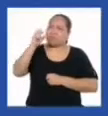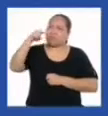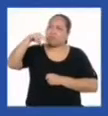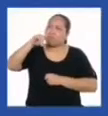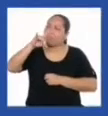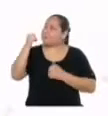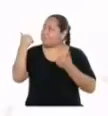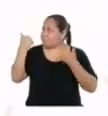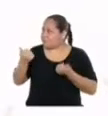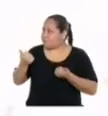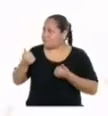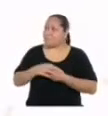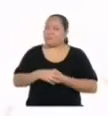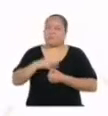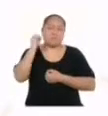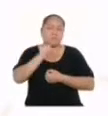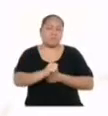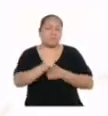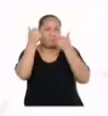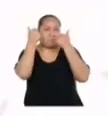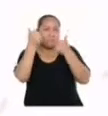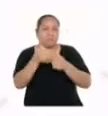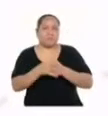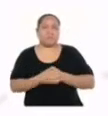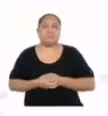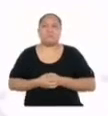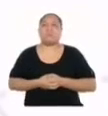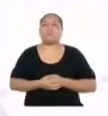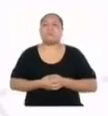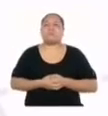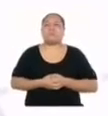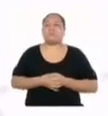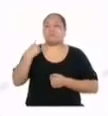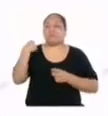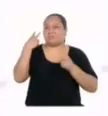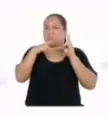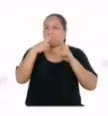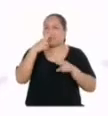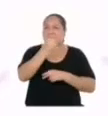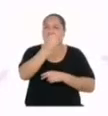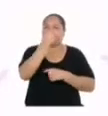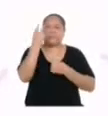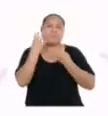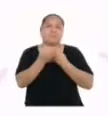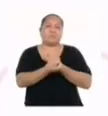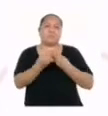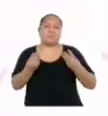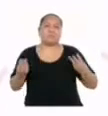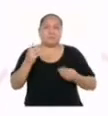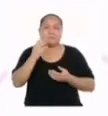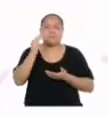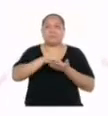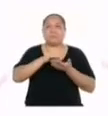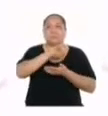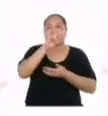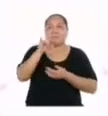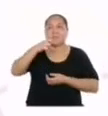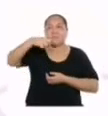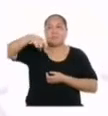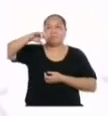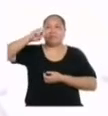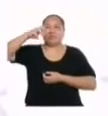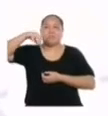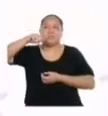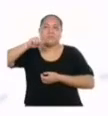decir eso? Pero por supuesto, Yanira. Vamos a revisar algunos materiales reutilizados con formas de